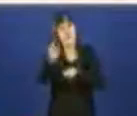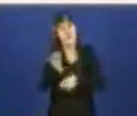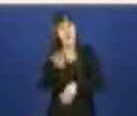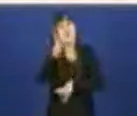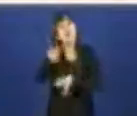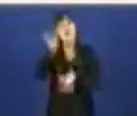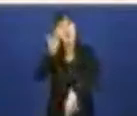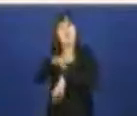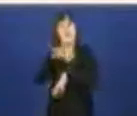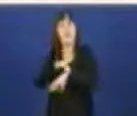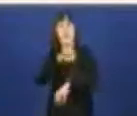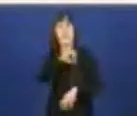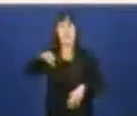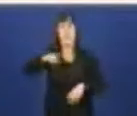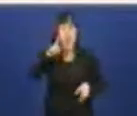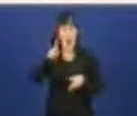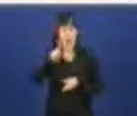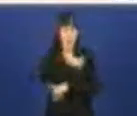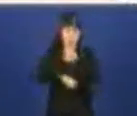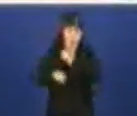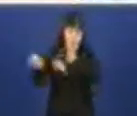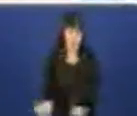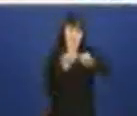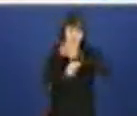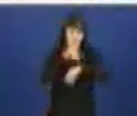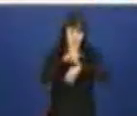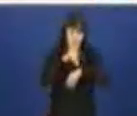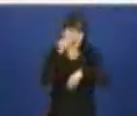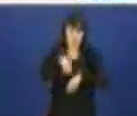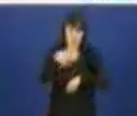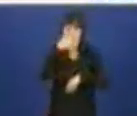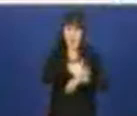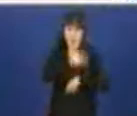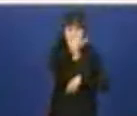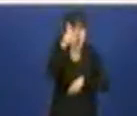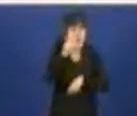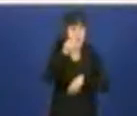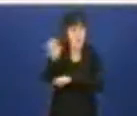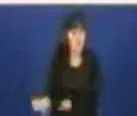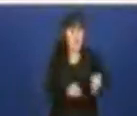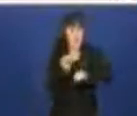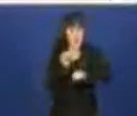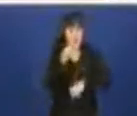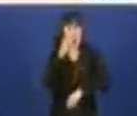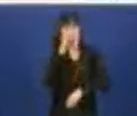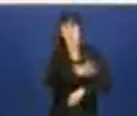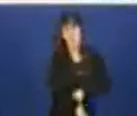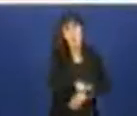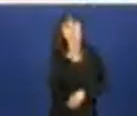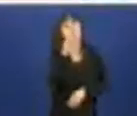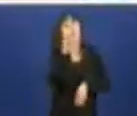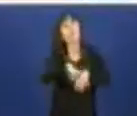Asociación de Defensa da Sanidade denuncia ante o valedor do povo polo incumplimento dos tempos de espera. Os colexios médicos